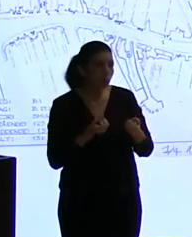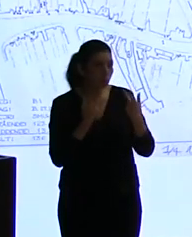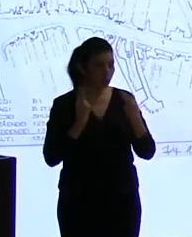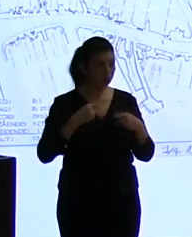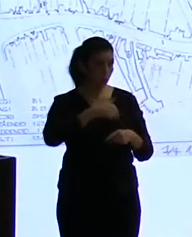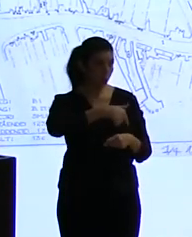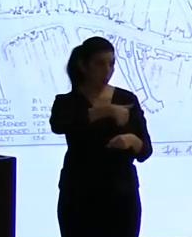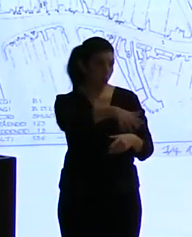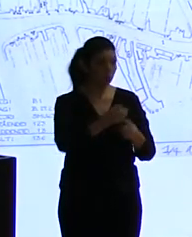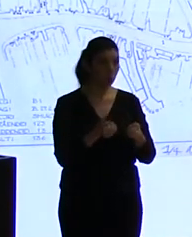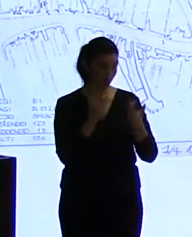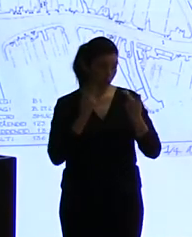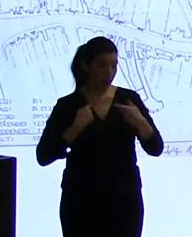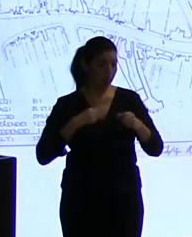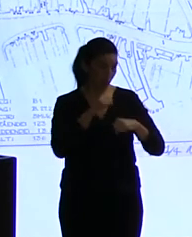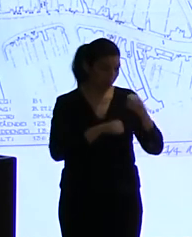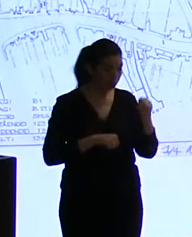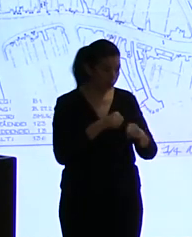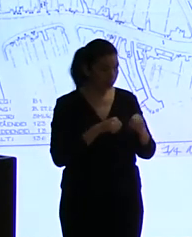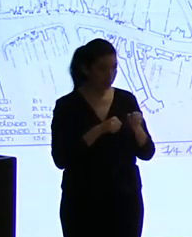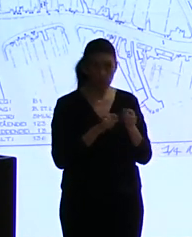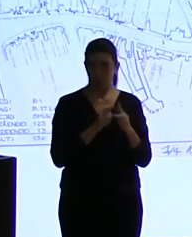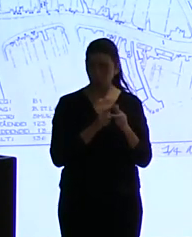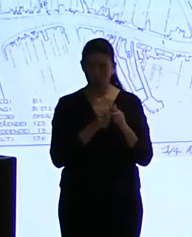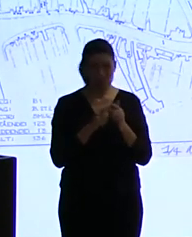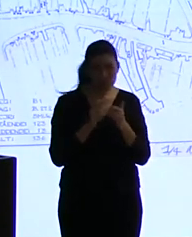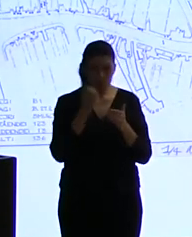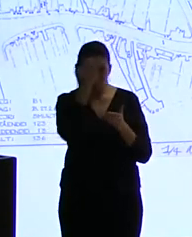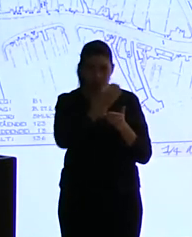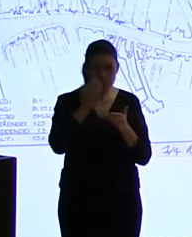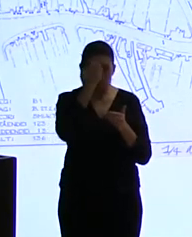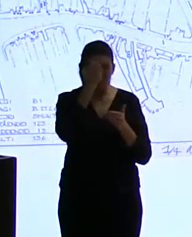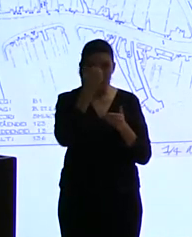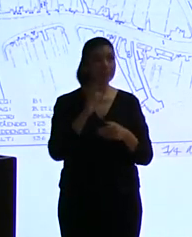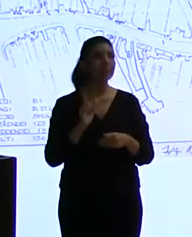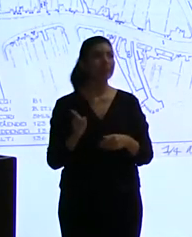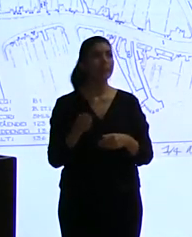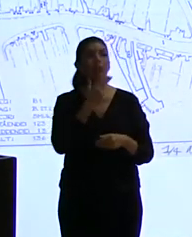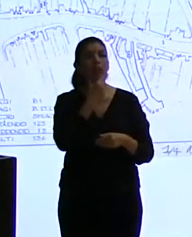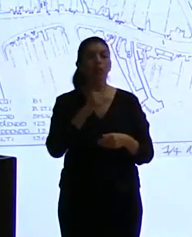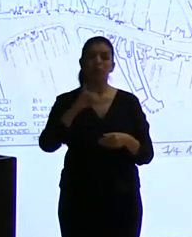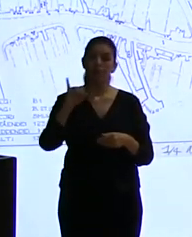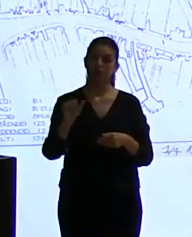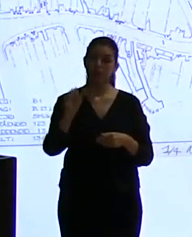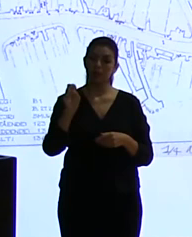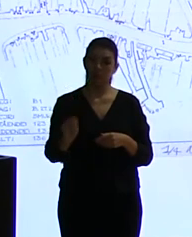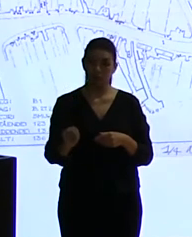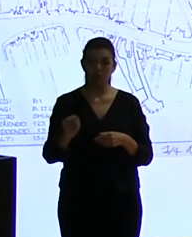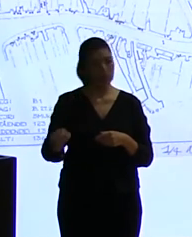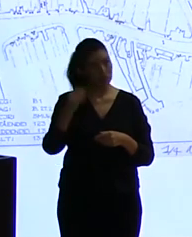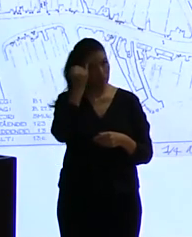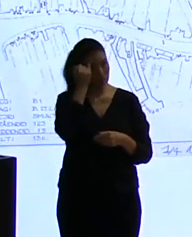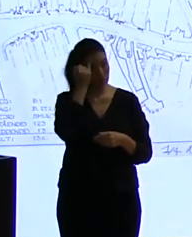Ian se inventa un método para generar una serie de datos que pueden ser alternativos a los datos de